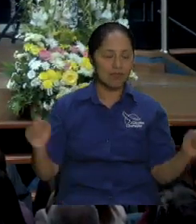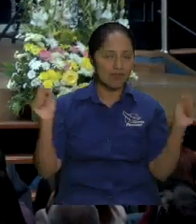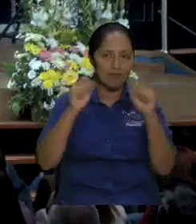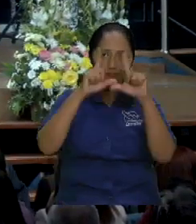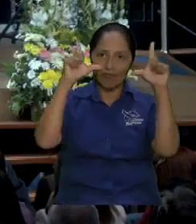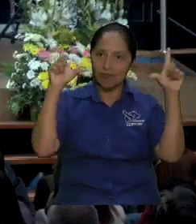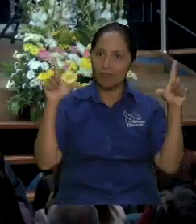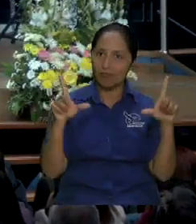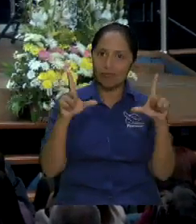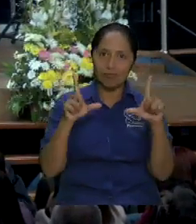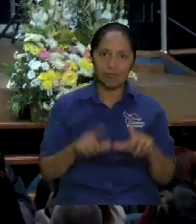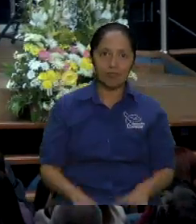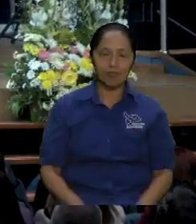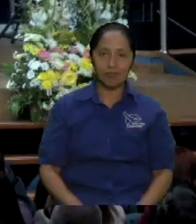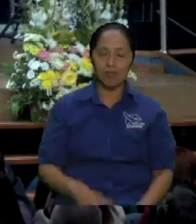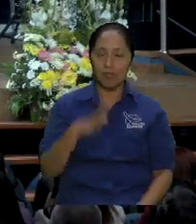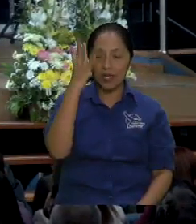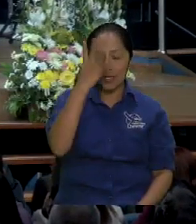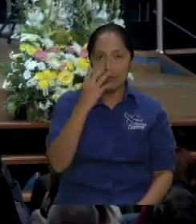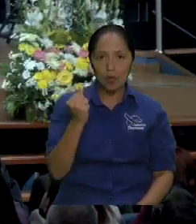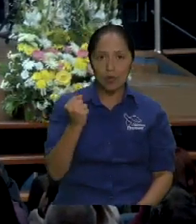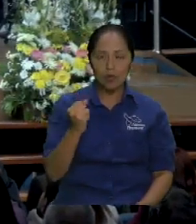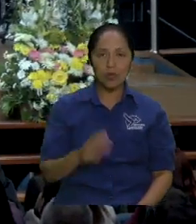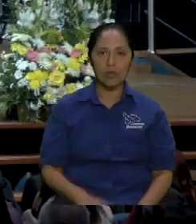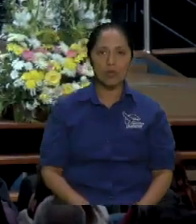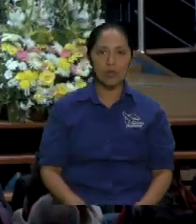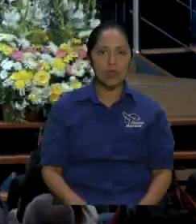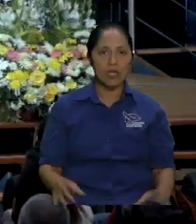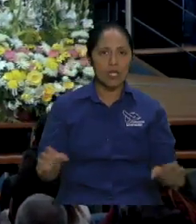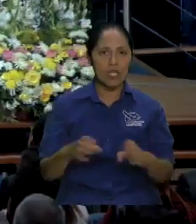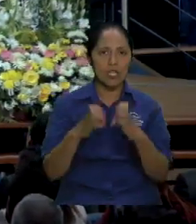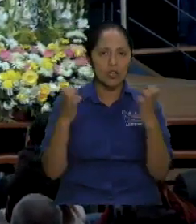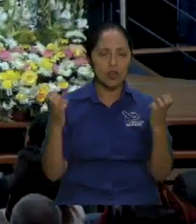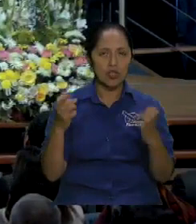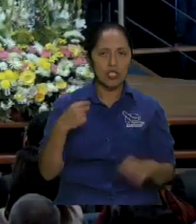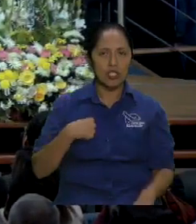y trajimos todos esos hermanos entonces empecé a ver que los hermanos